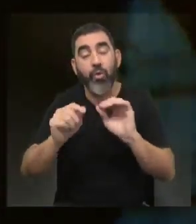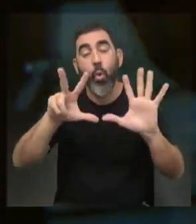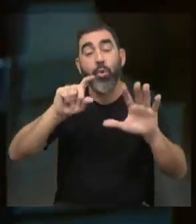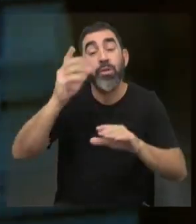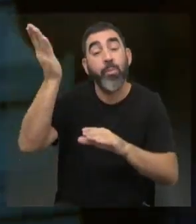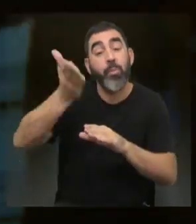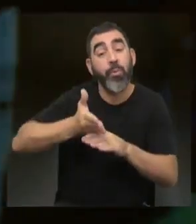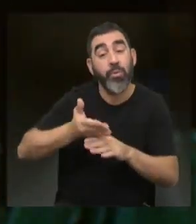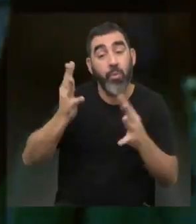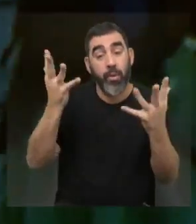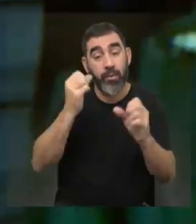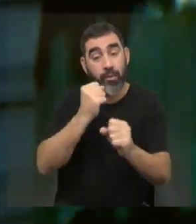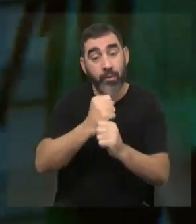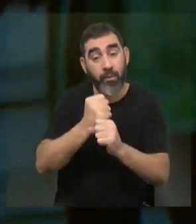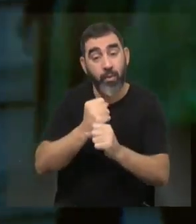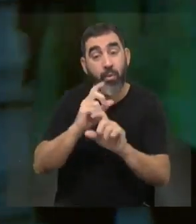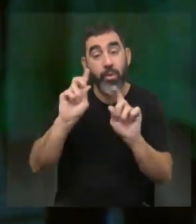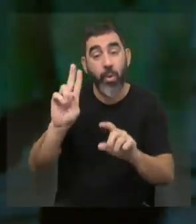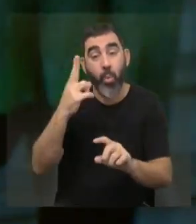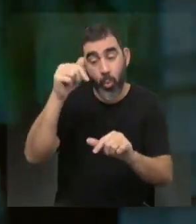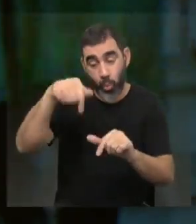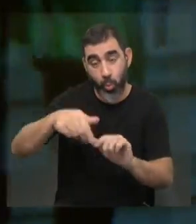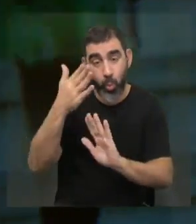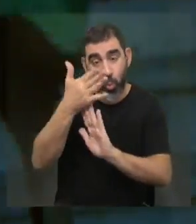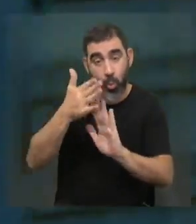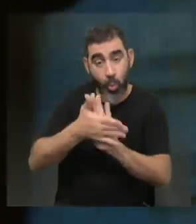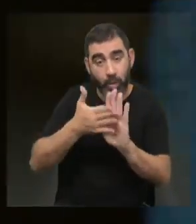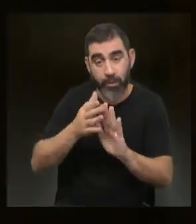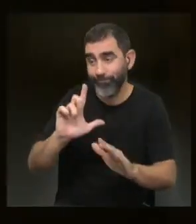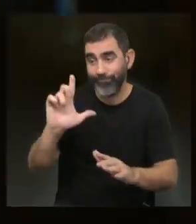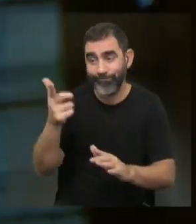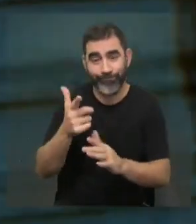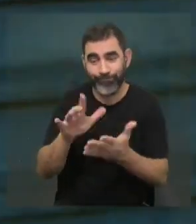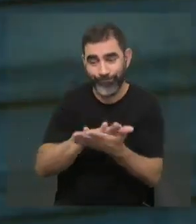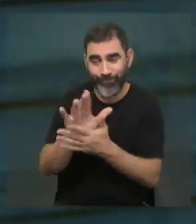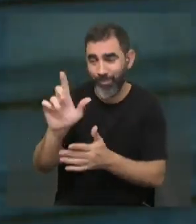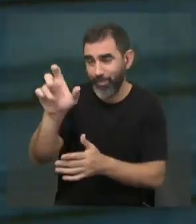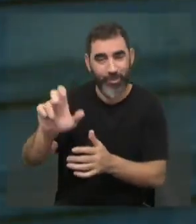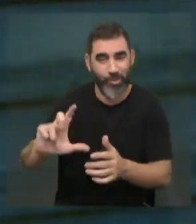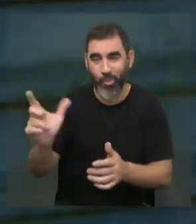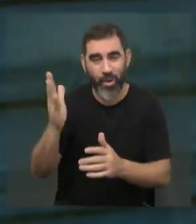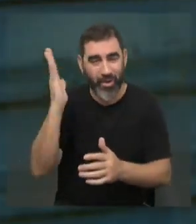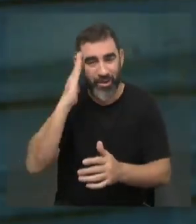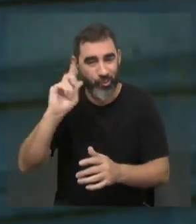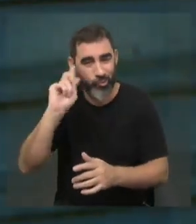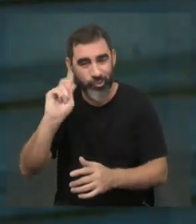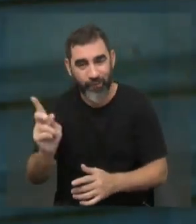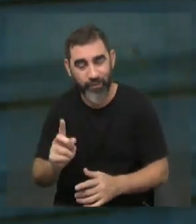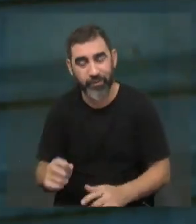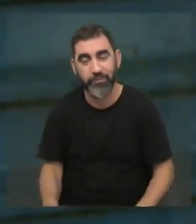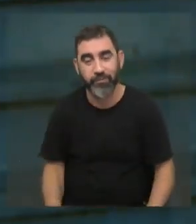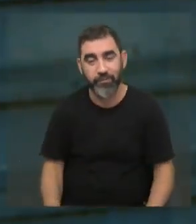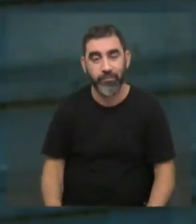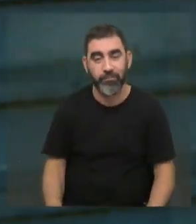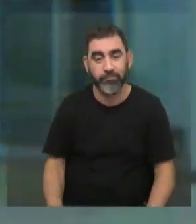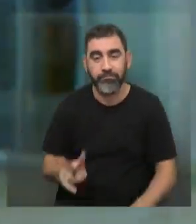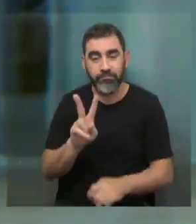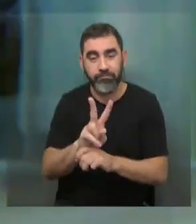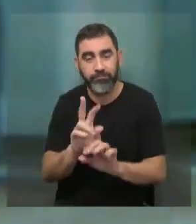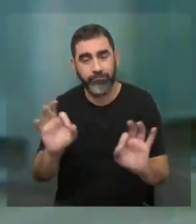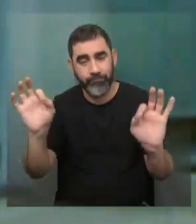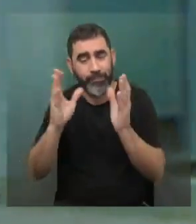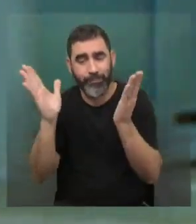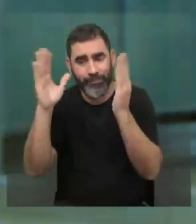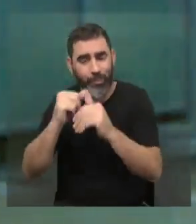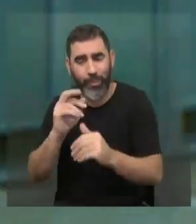% de la mano de obra debía ser mano de obra nacional. Y, sin embargo, no estaban dadas las condiciones para poder cumplir con eso, por lo cual no se fiscalizó porque no se